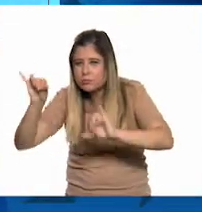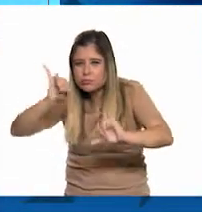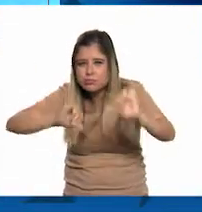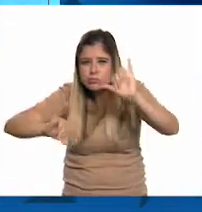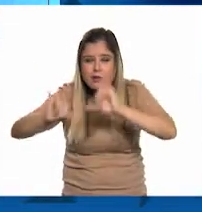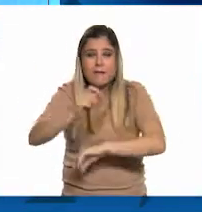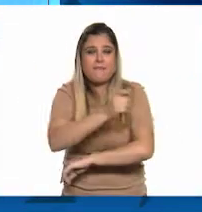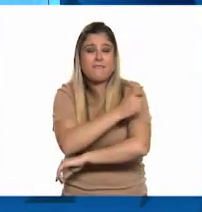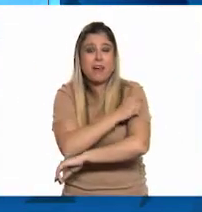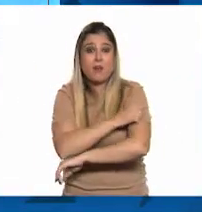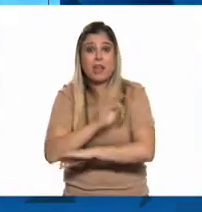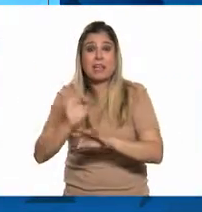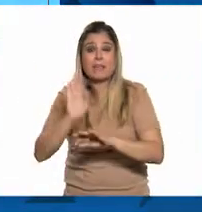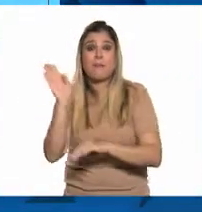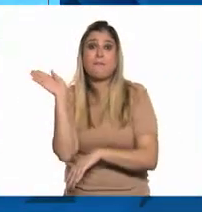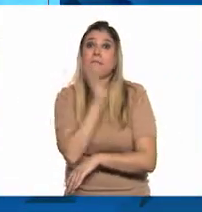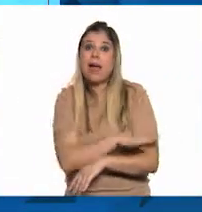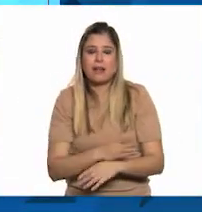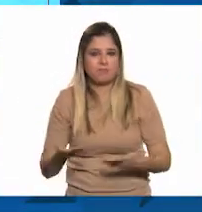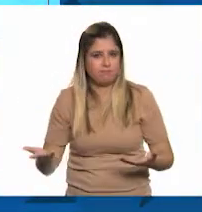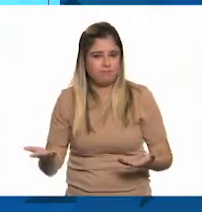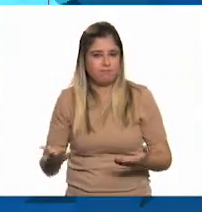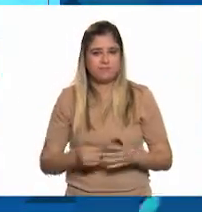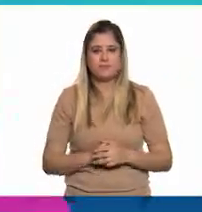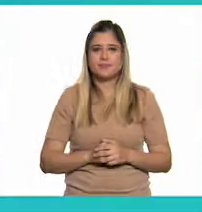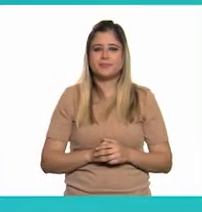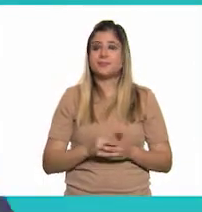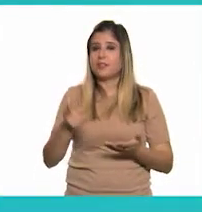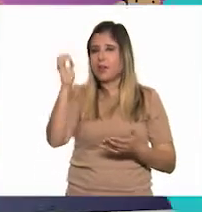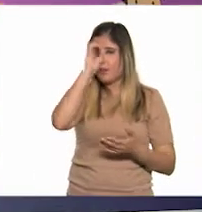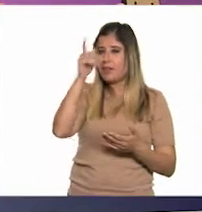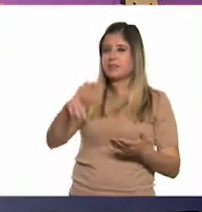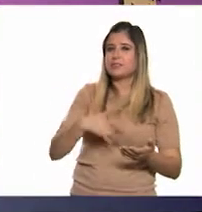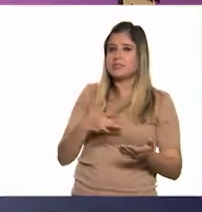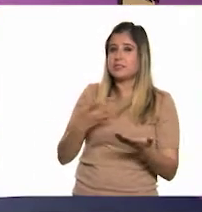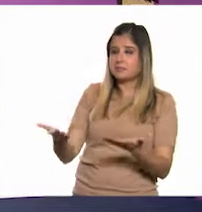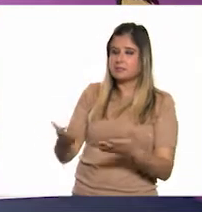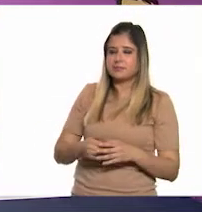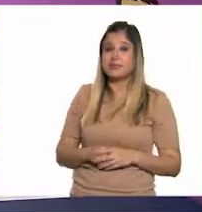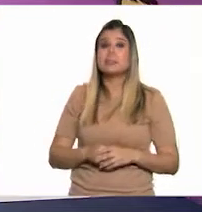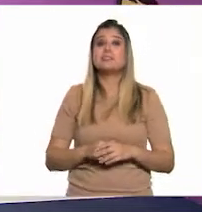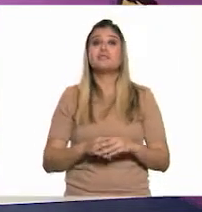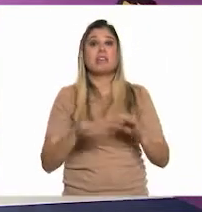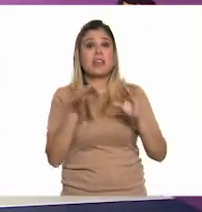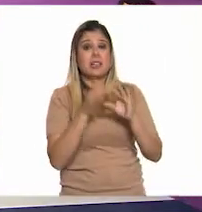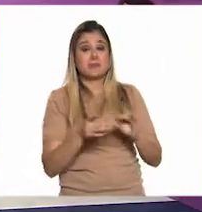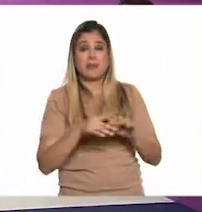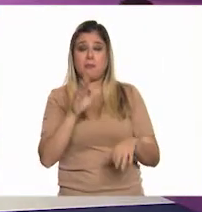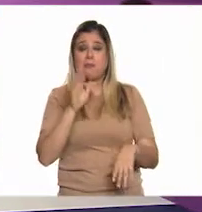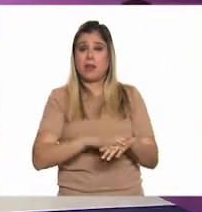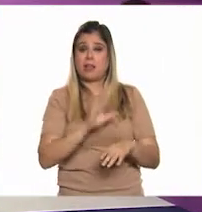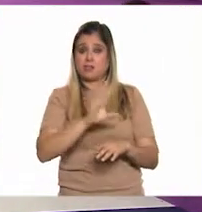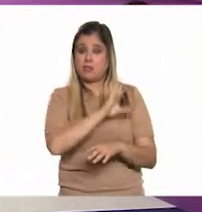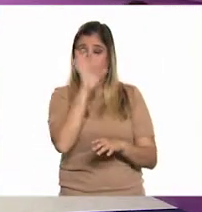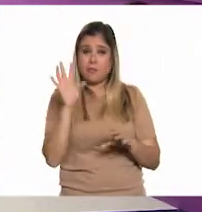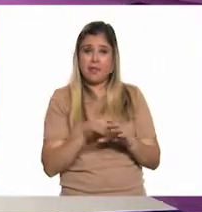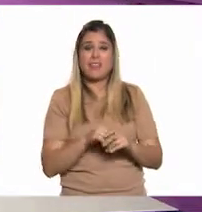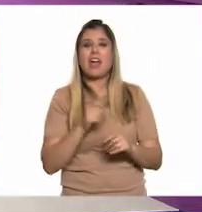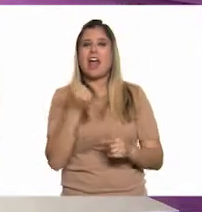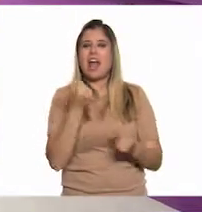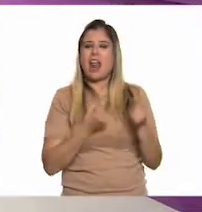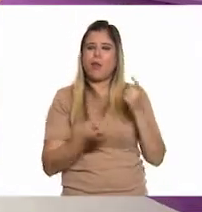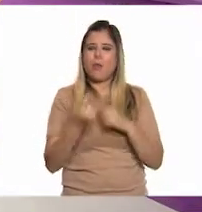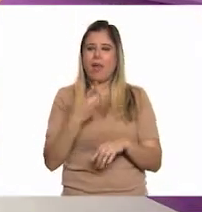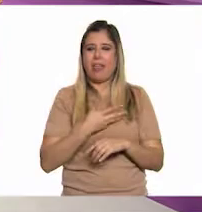vacuna pueda tener efectos adversos. Muy bien. ¿Qué opinan de esta información? Bueno, pues que son explicaciones muy completas pero que todavía tienen